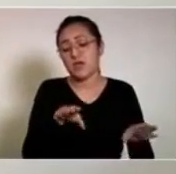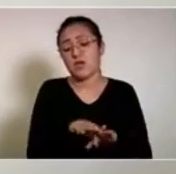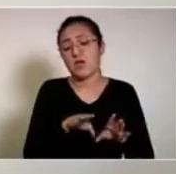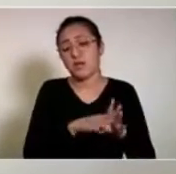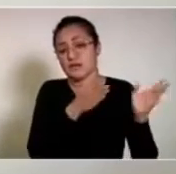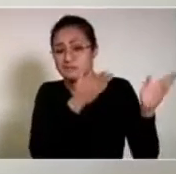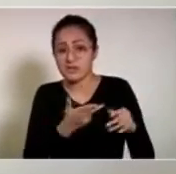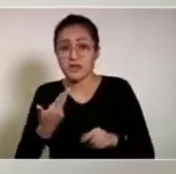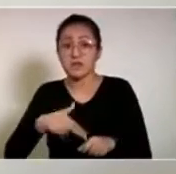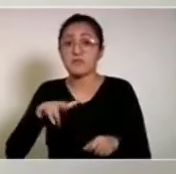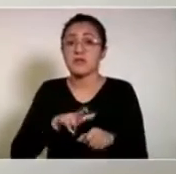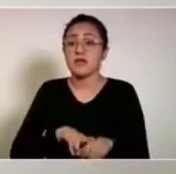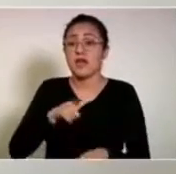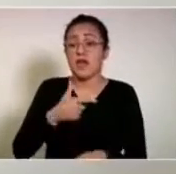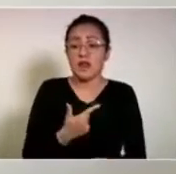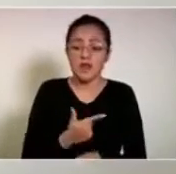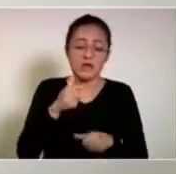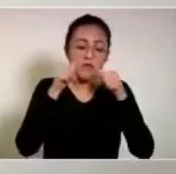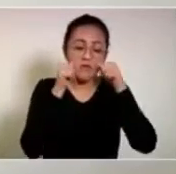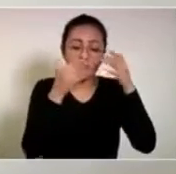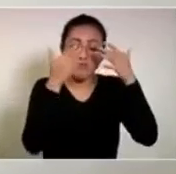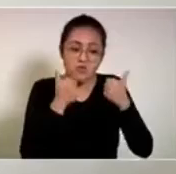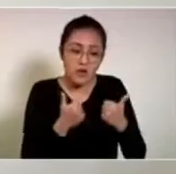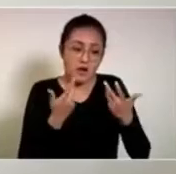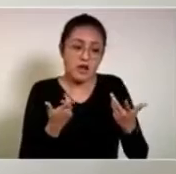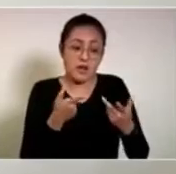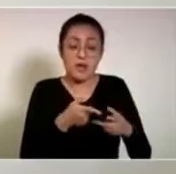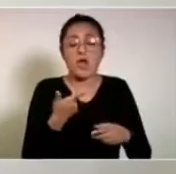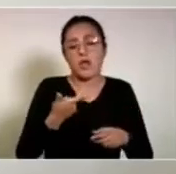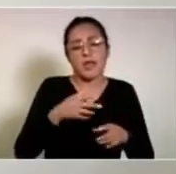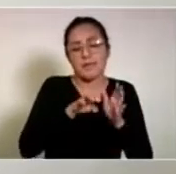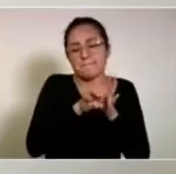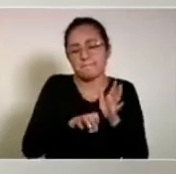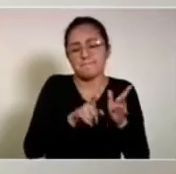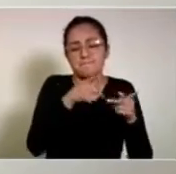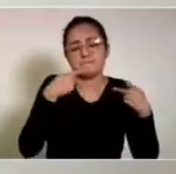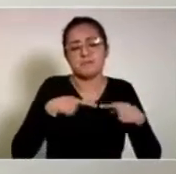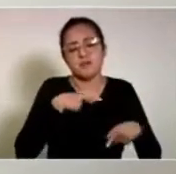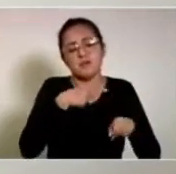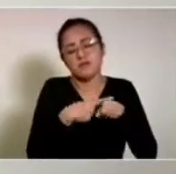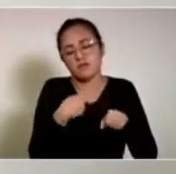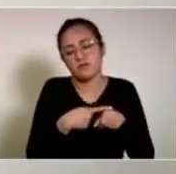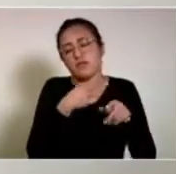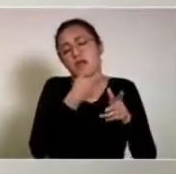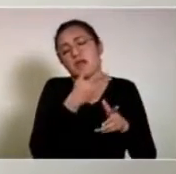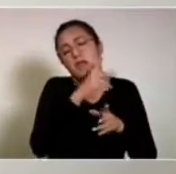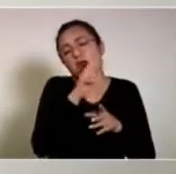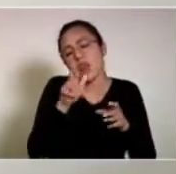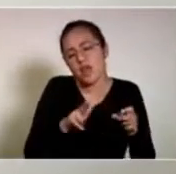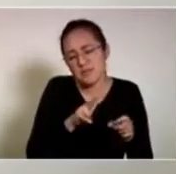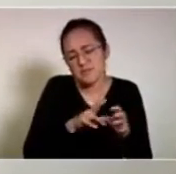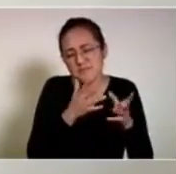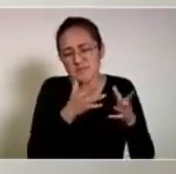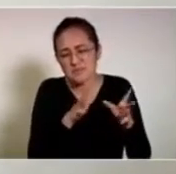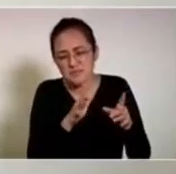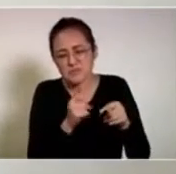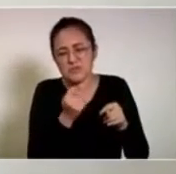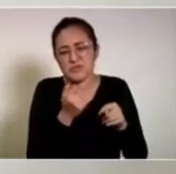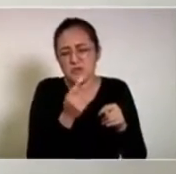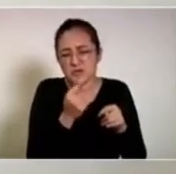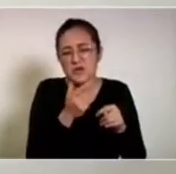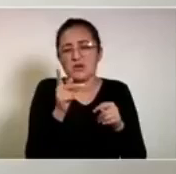hospitales. Esto es bien importante. Si una persona llega precozmente sin la